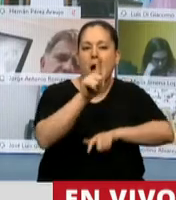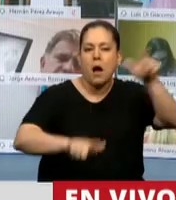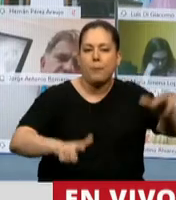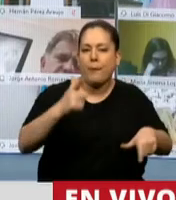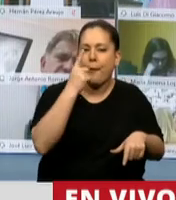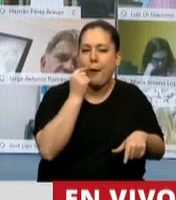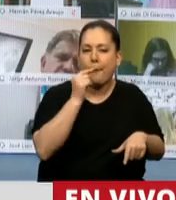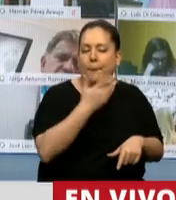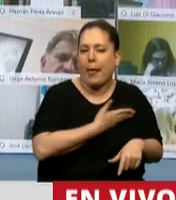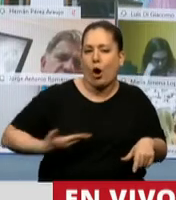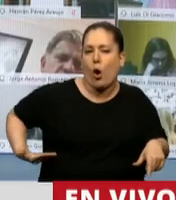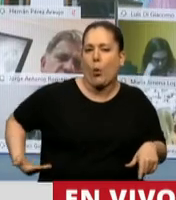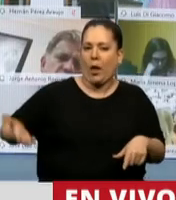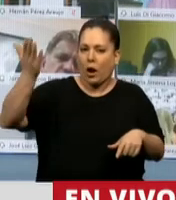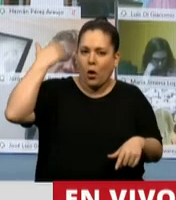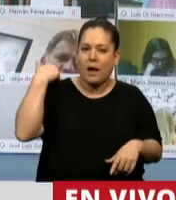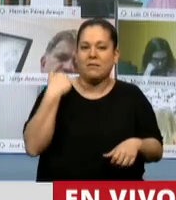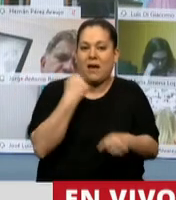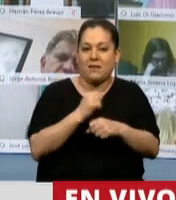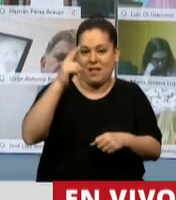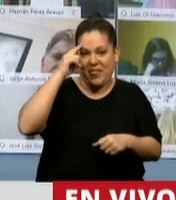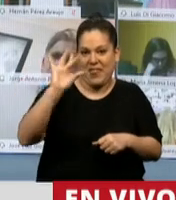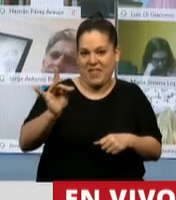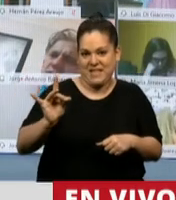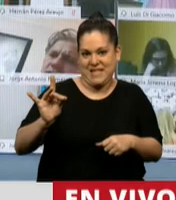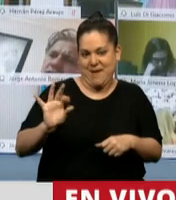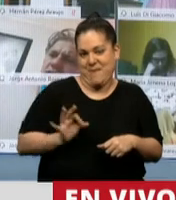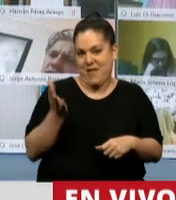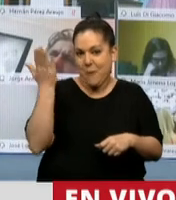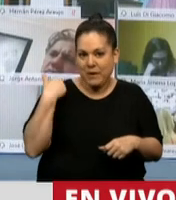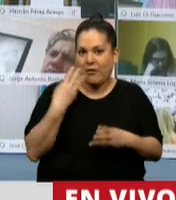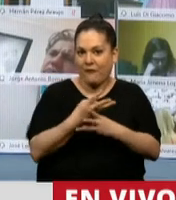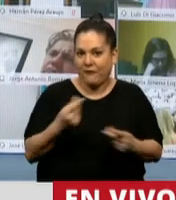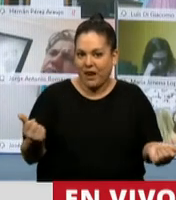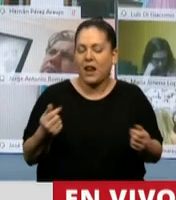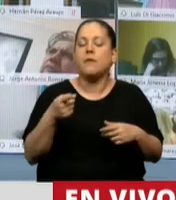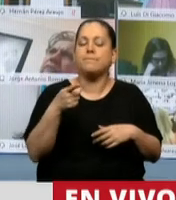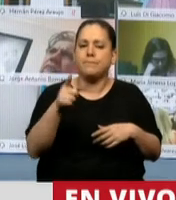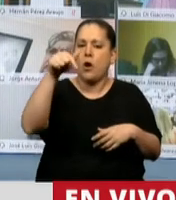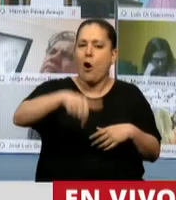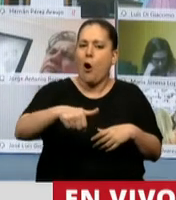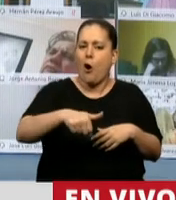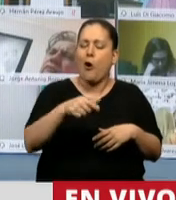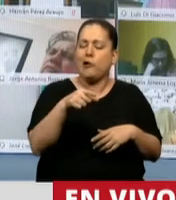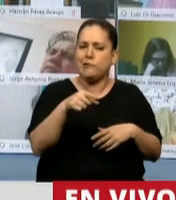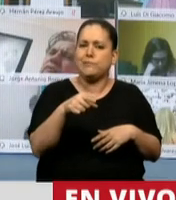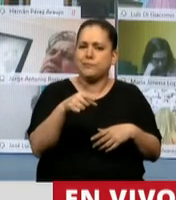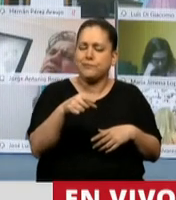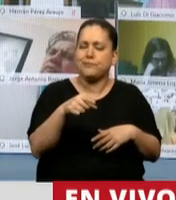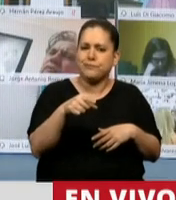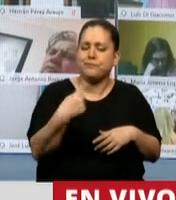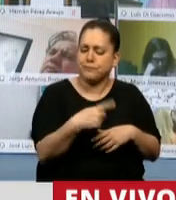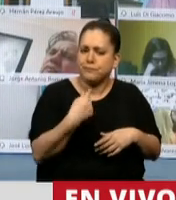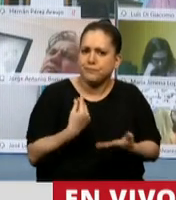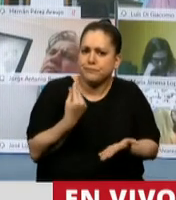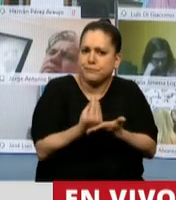que gobernaron hasta el 10 de diciembre en nuestro país. Pero bueno, hoy nos toca a nosotros estar